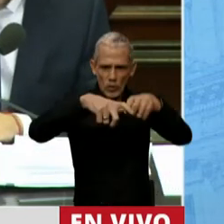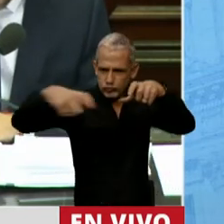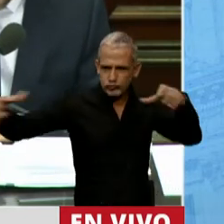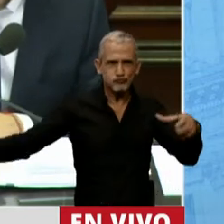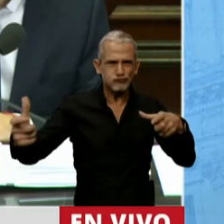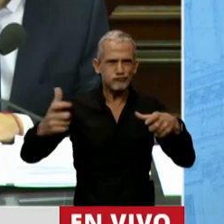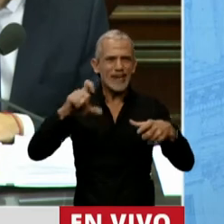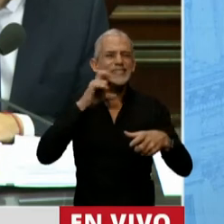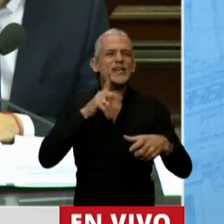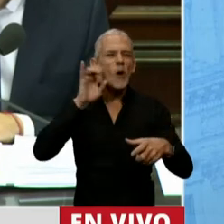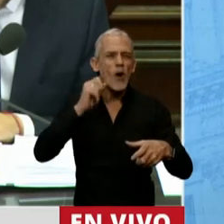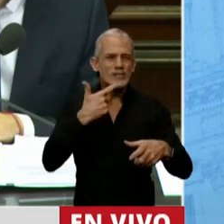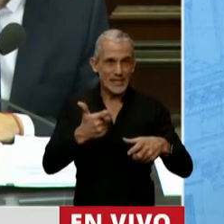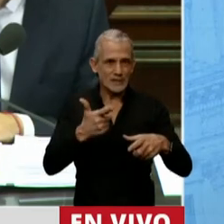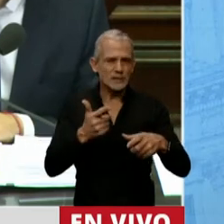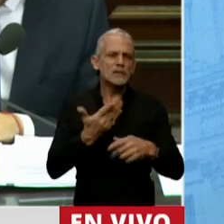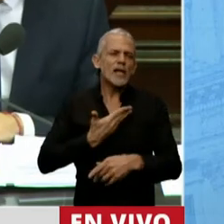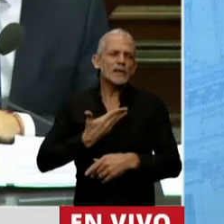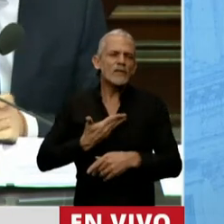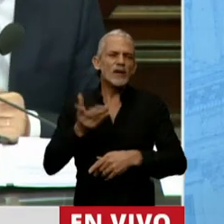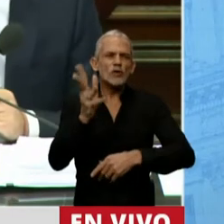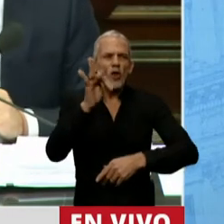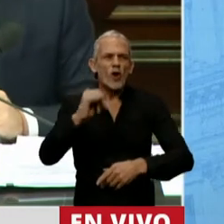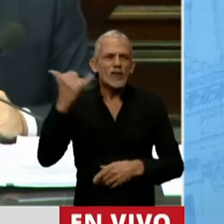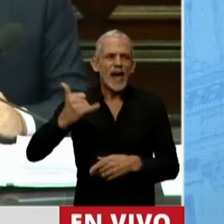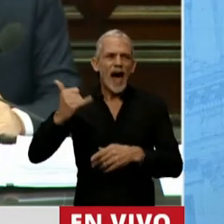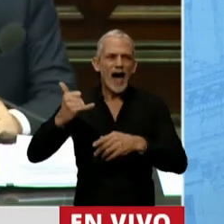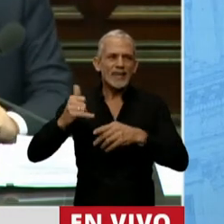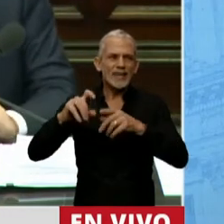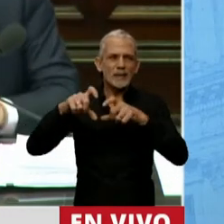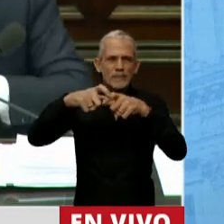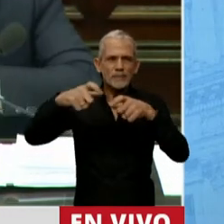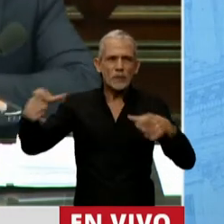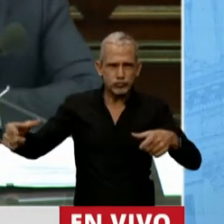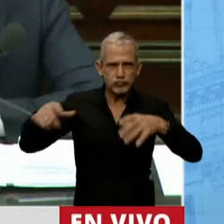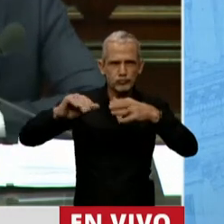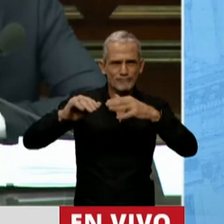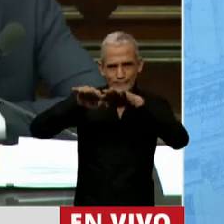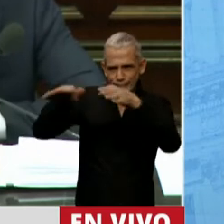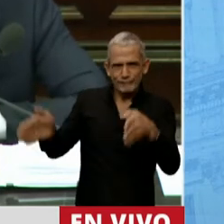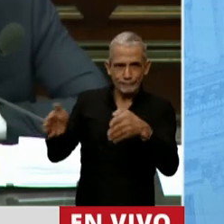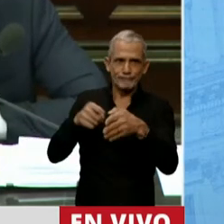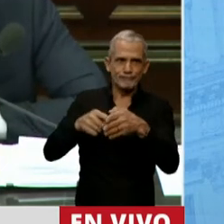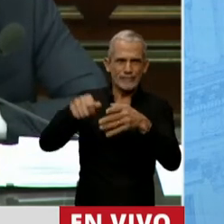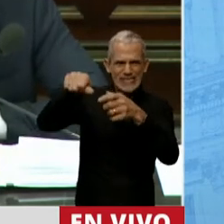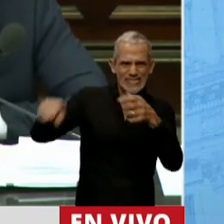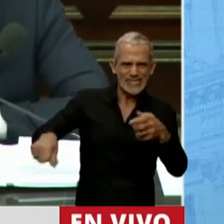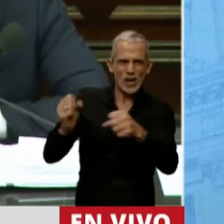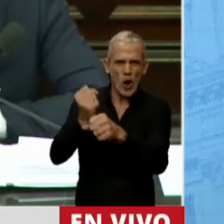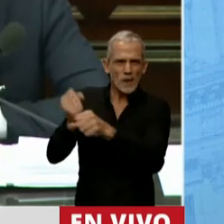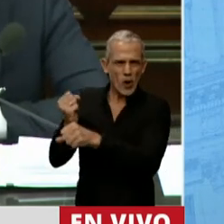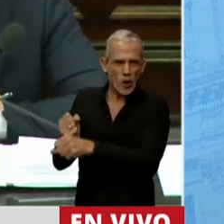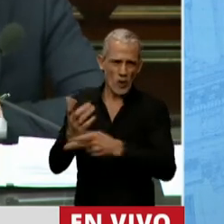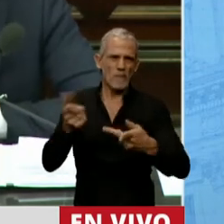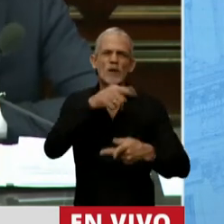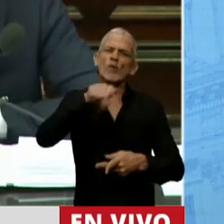rompieron. En Santa Fe todos los días tenemos muchos productores afectados. Yo le voy a pedir a usted que no odie a